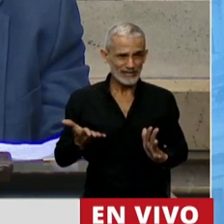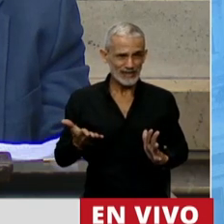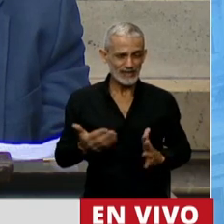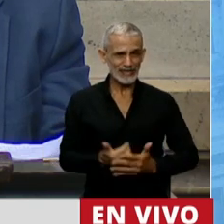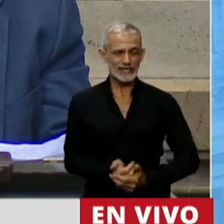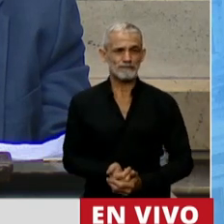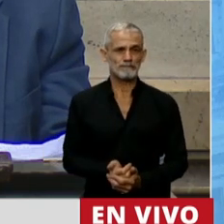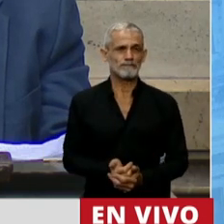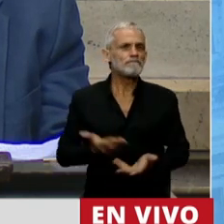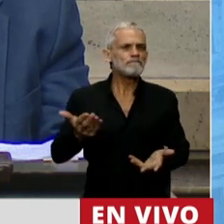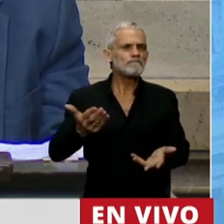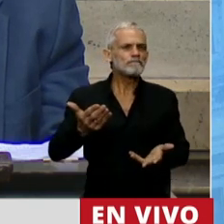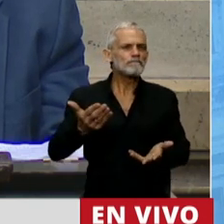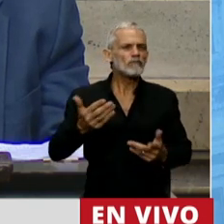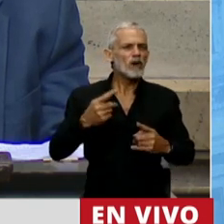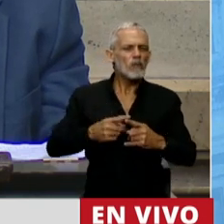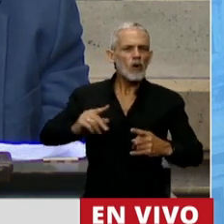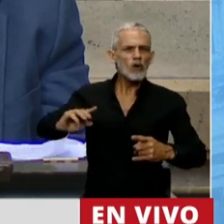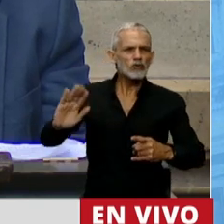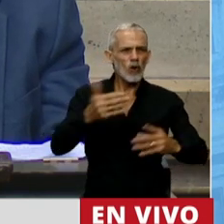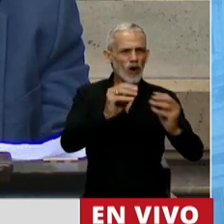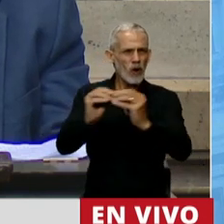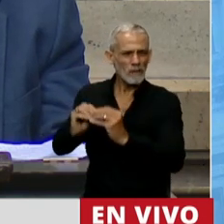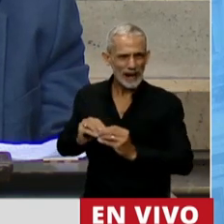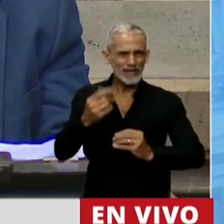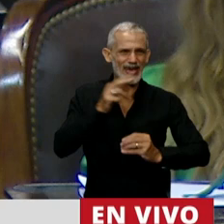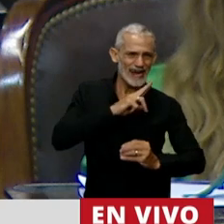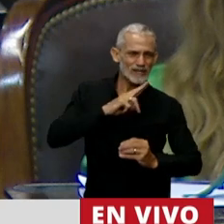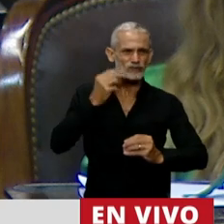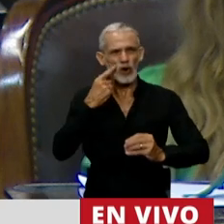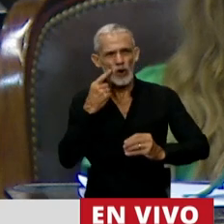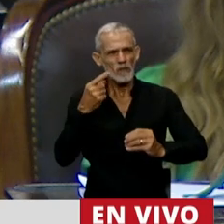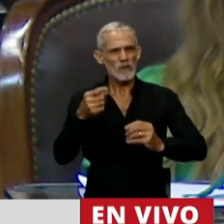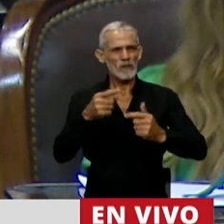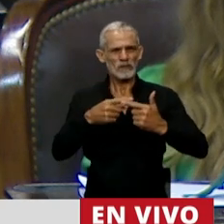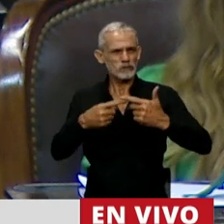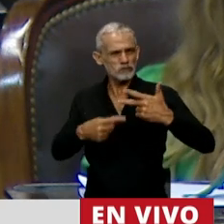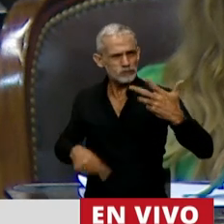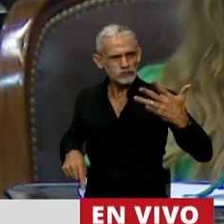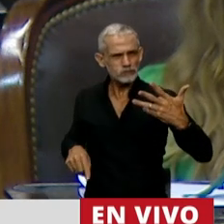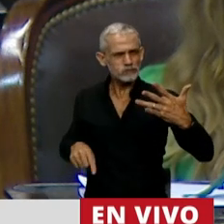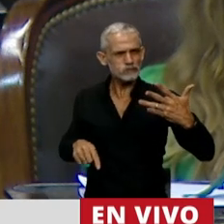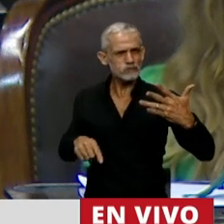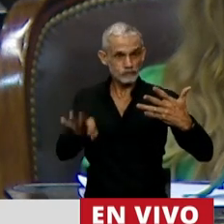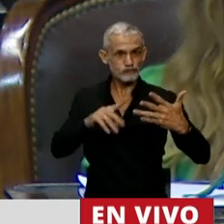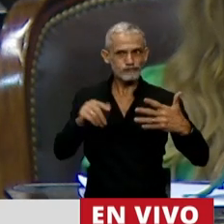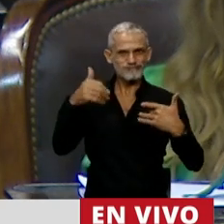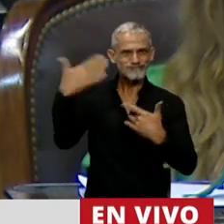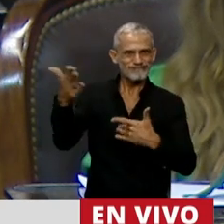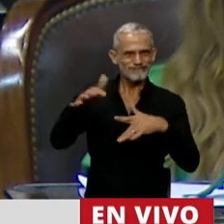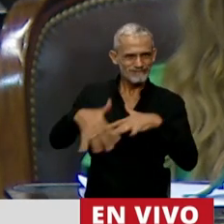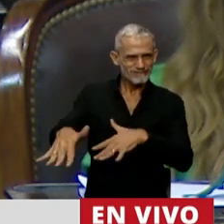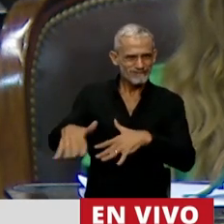y por todas mis compañeras, compañeres que están haciendo el